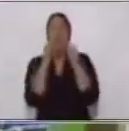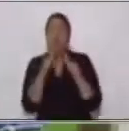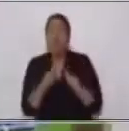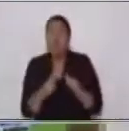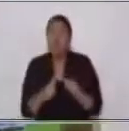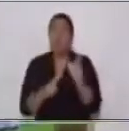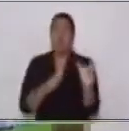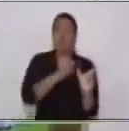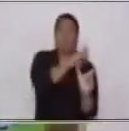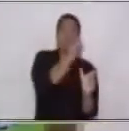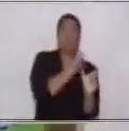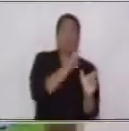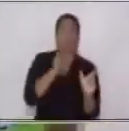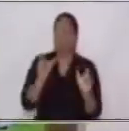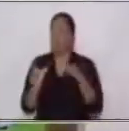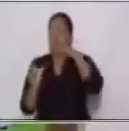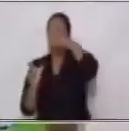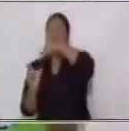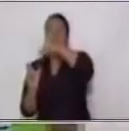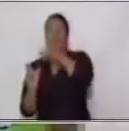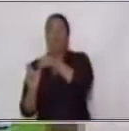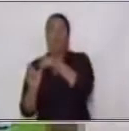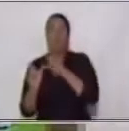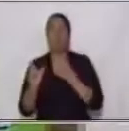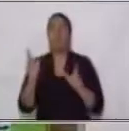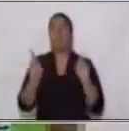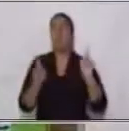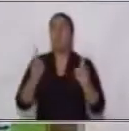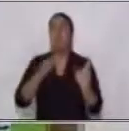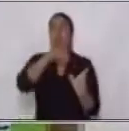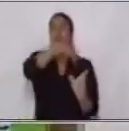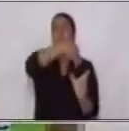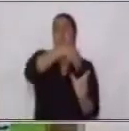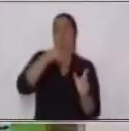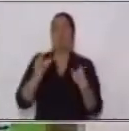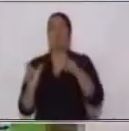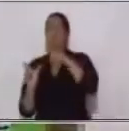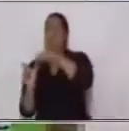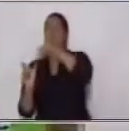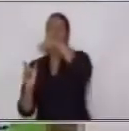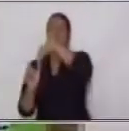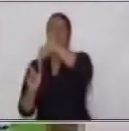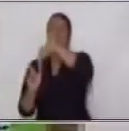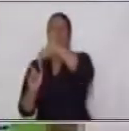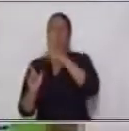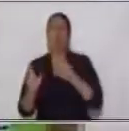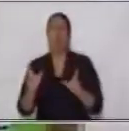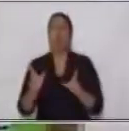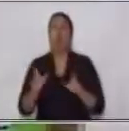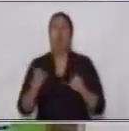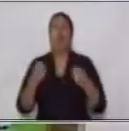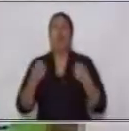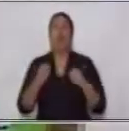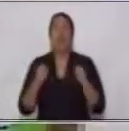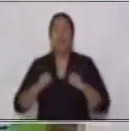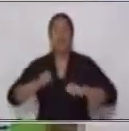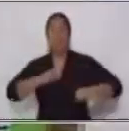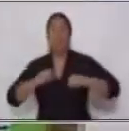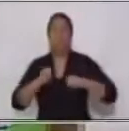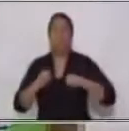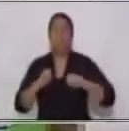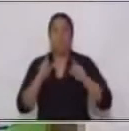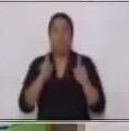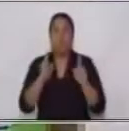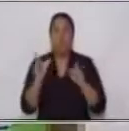los núcleos la acción inmediata la realiza el núcleo del sujeto. Es la